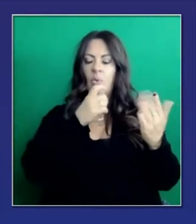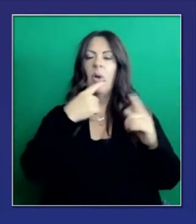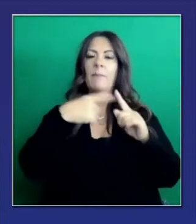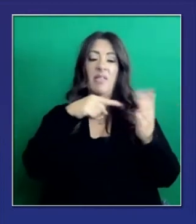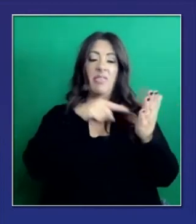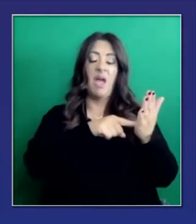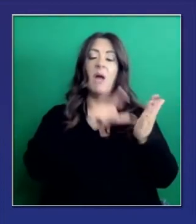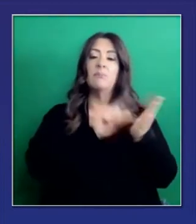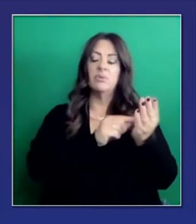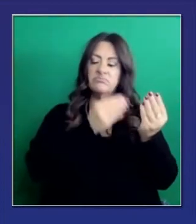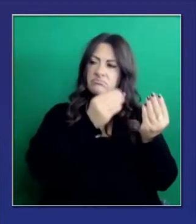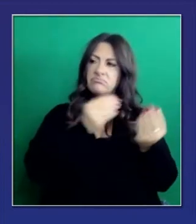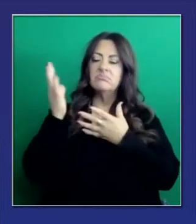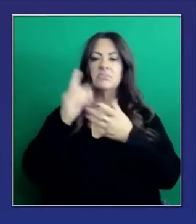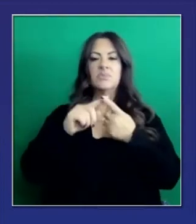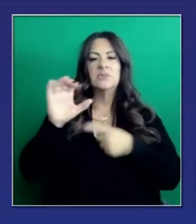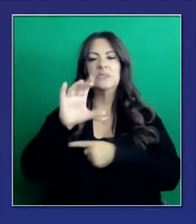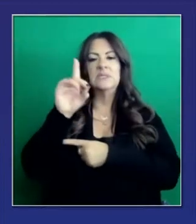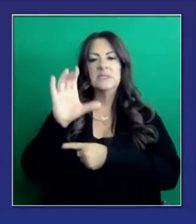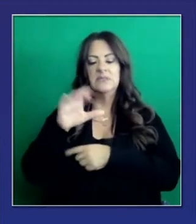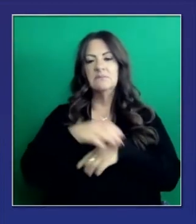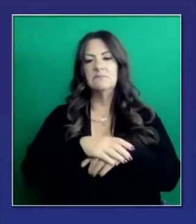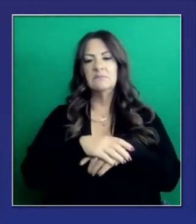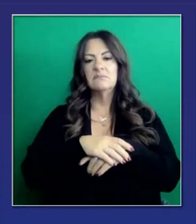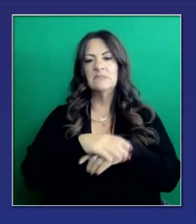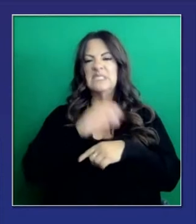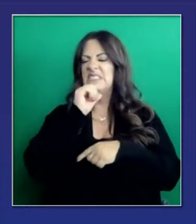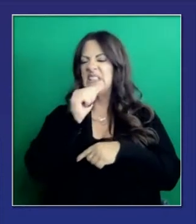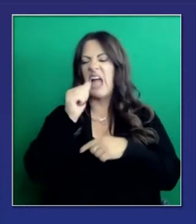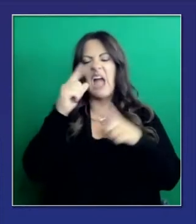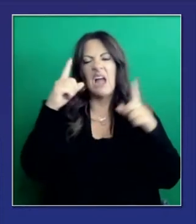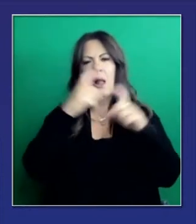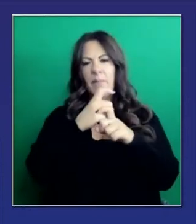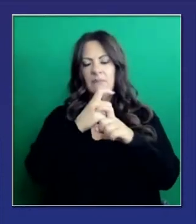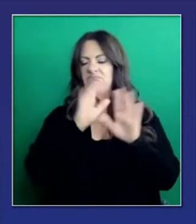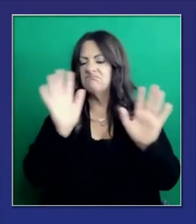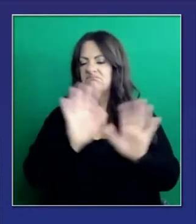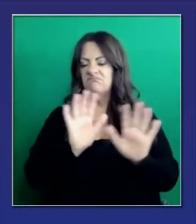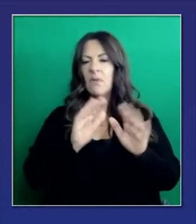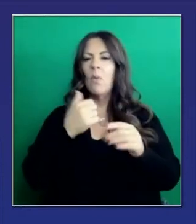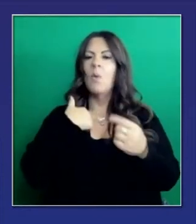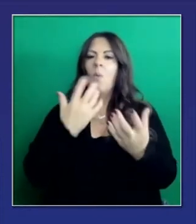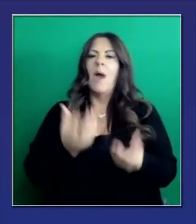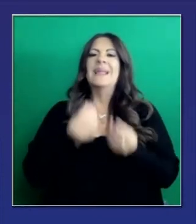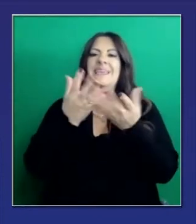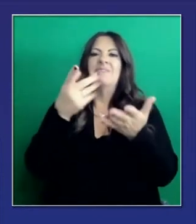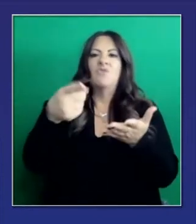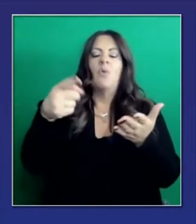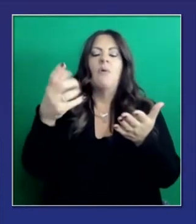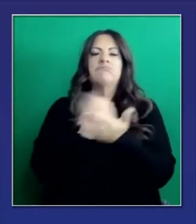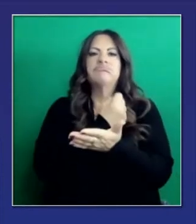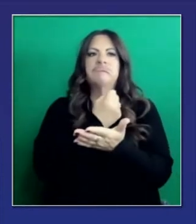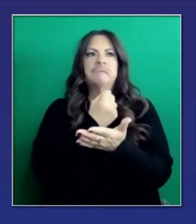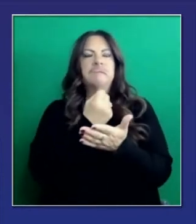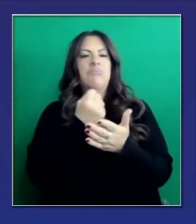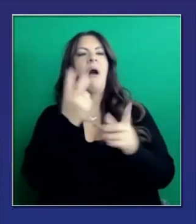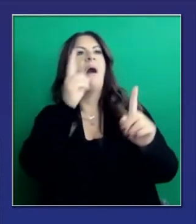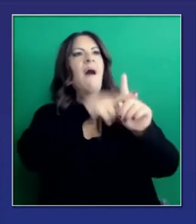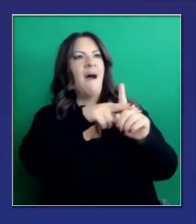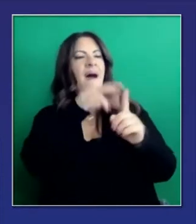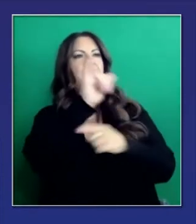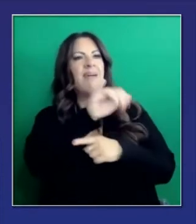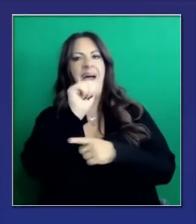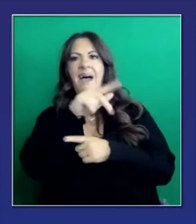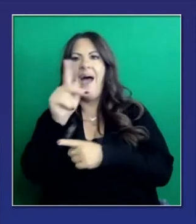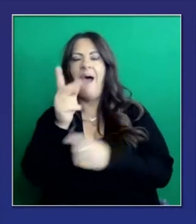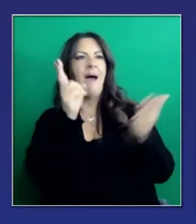todas las noches. idea, por supuesto, no es muy complicada. Queremos proporcionarles la oportunidad de anotarse en la aplicación que se llama